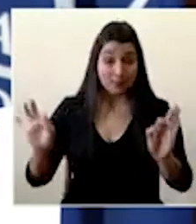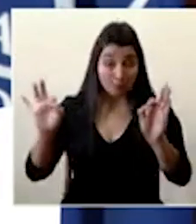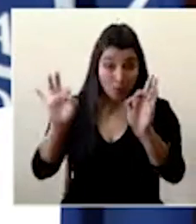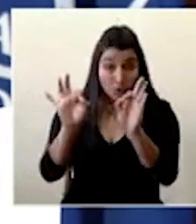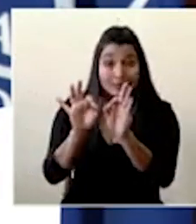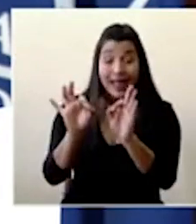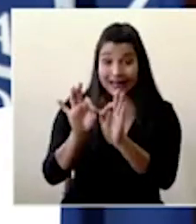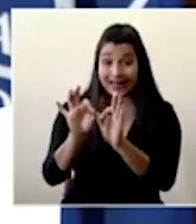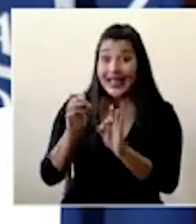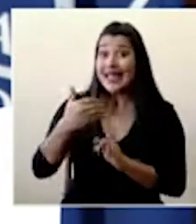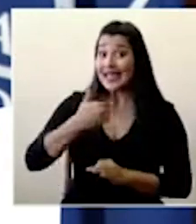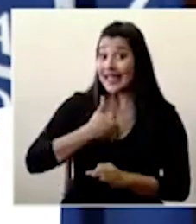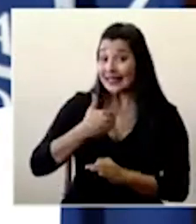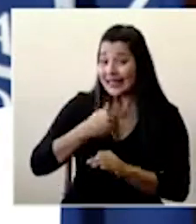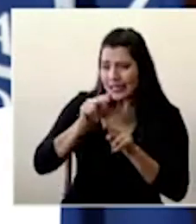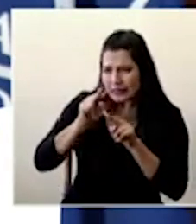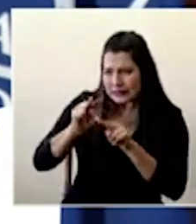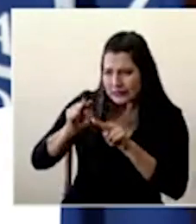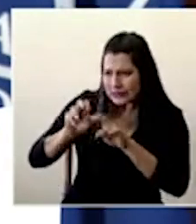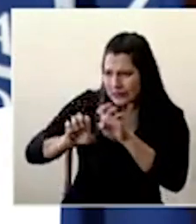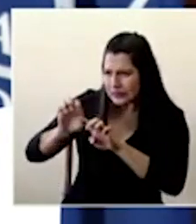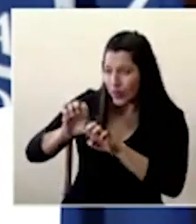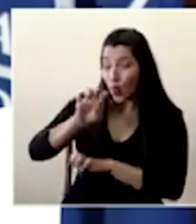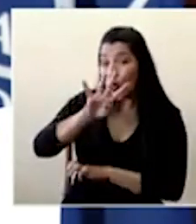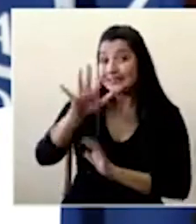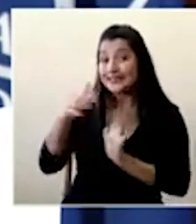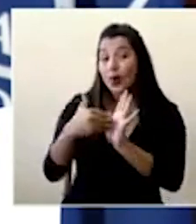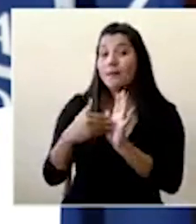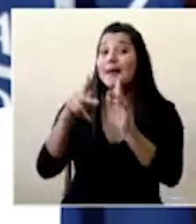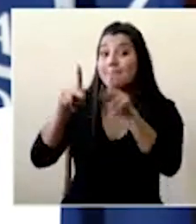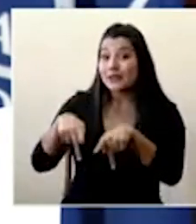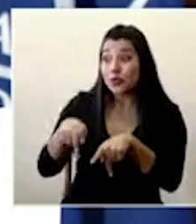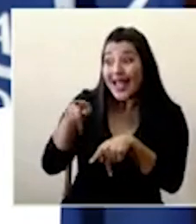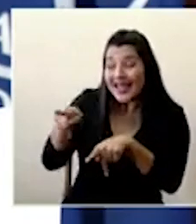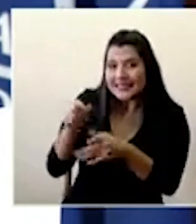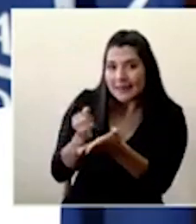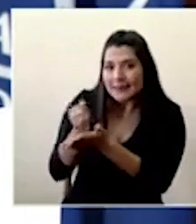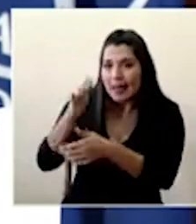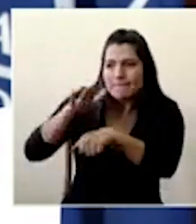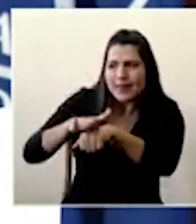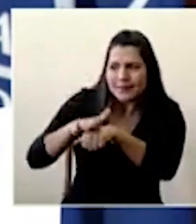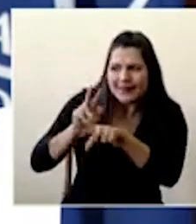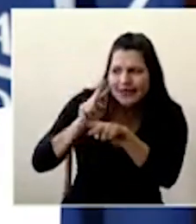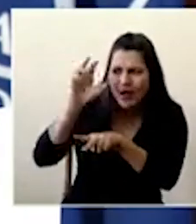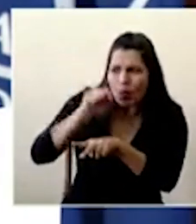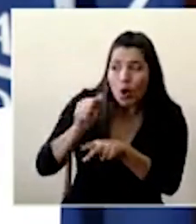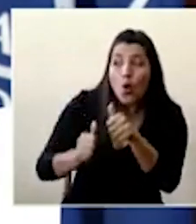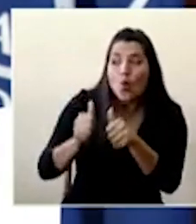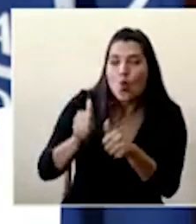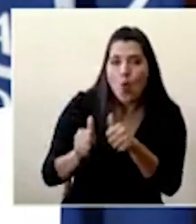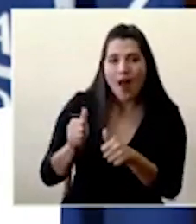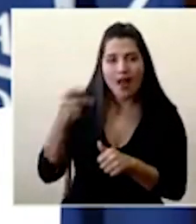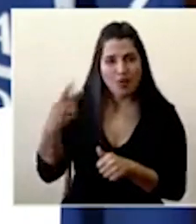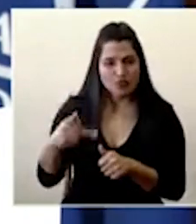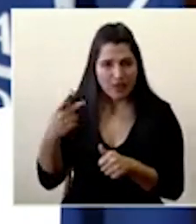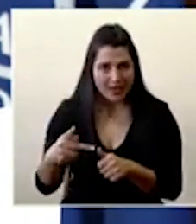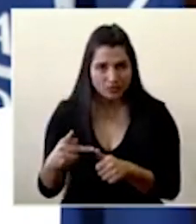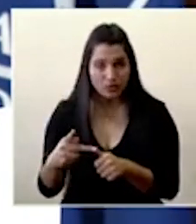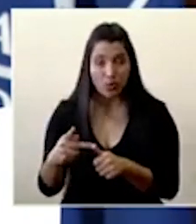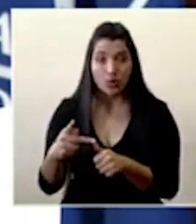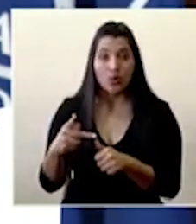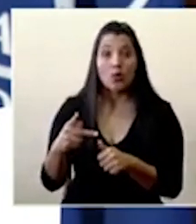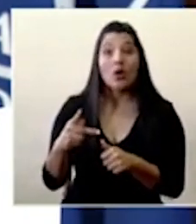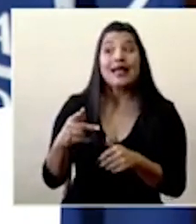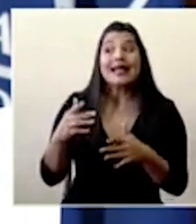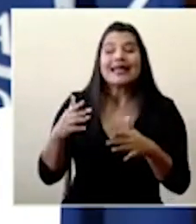más de 45 mil personas que justamente nos permite extraer cuáles son los factores de riesgo que nos dicen que una persona